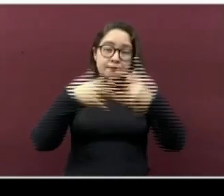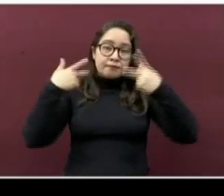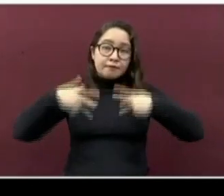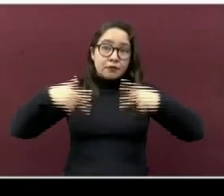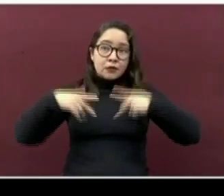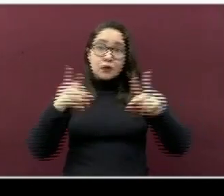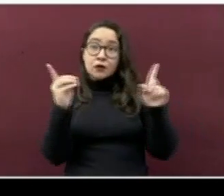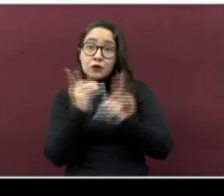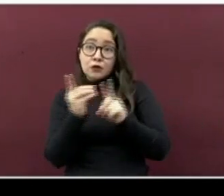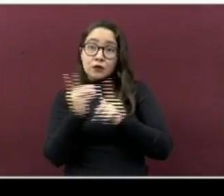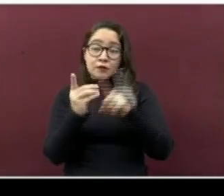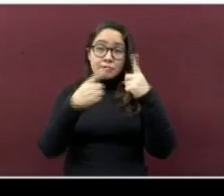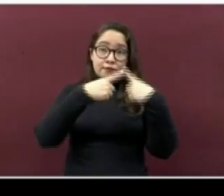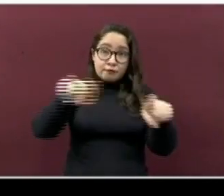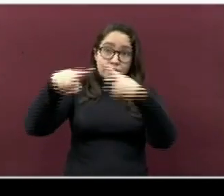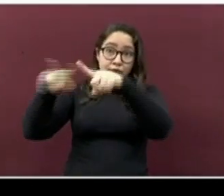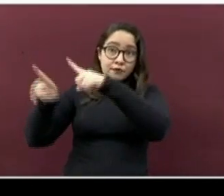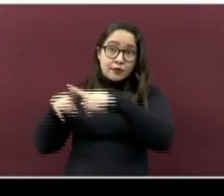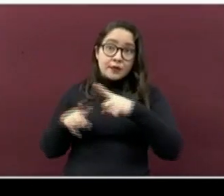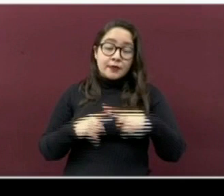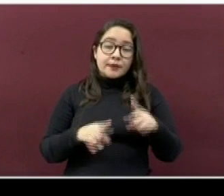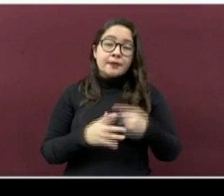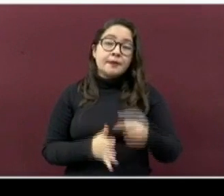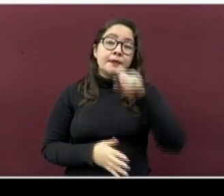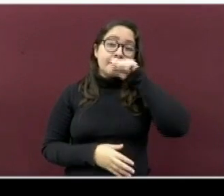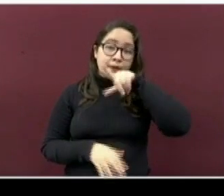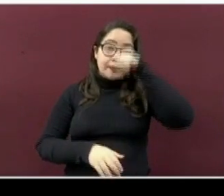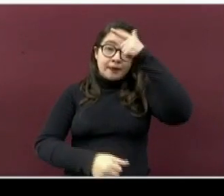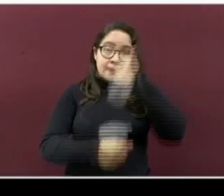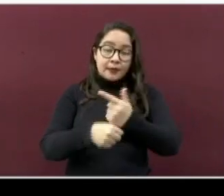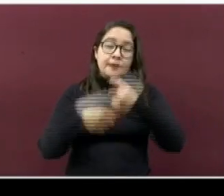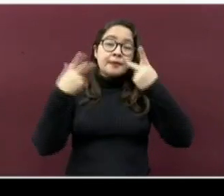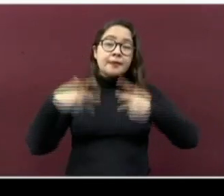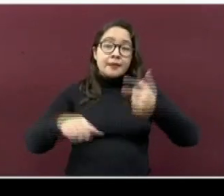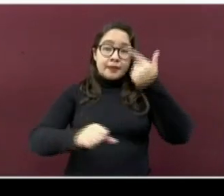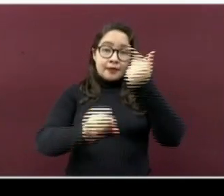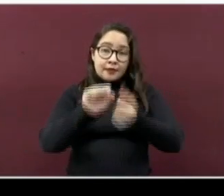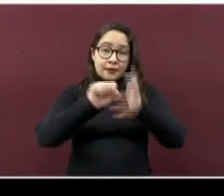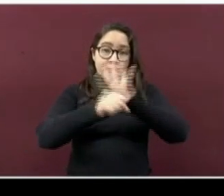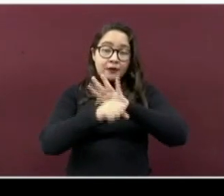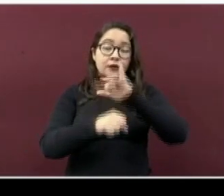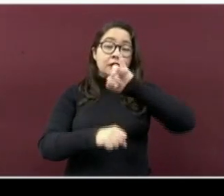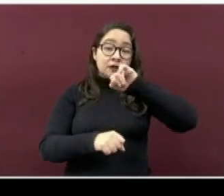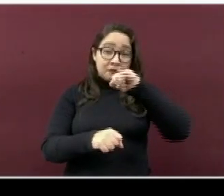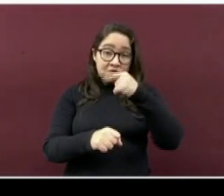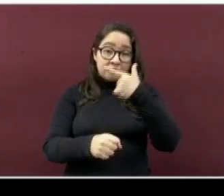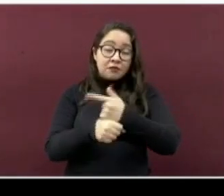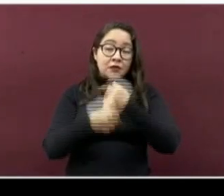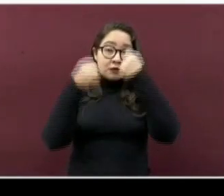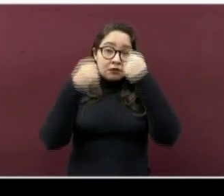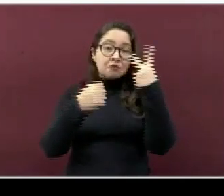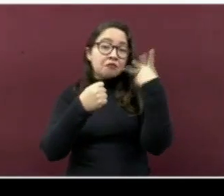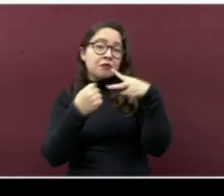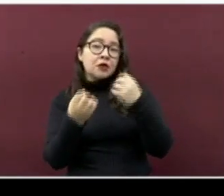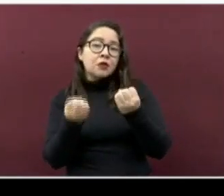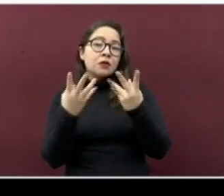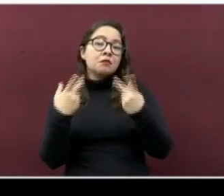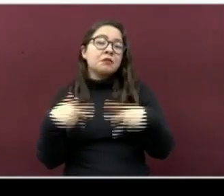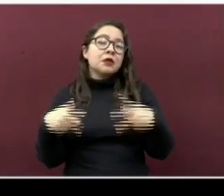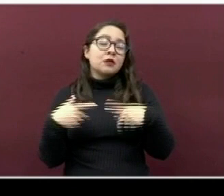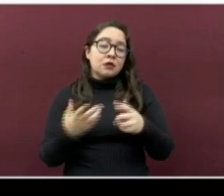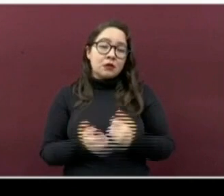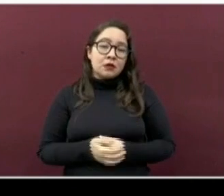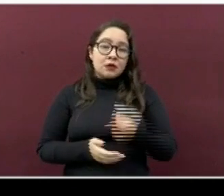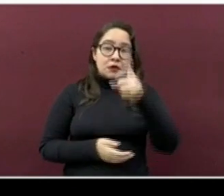diferentes municipios de la entidad. Así también, los enfermos que han dado positivo a las pruebas confirmatorias al SARS-CoV-2